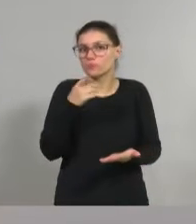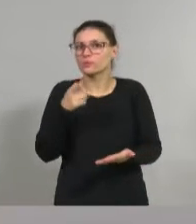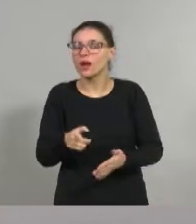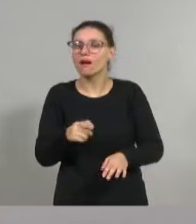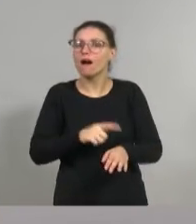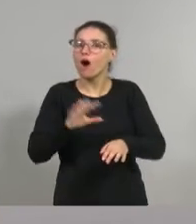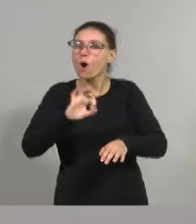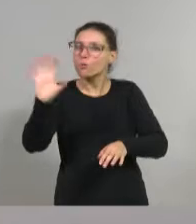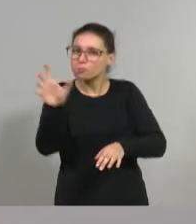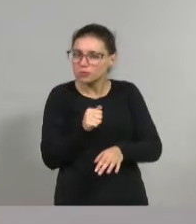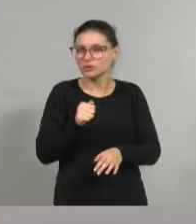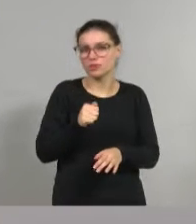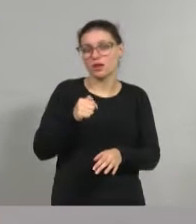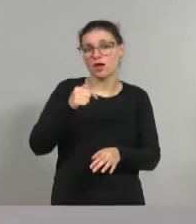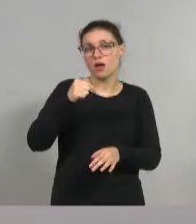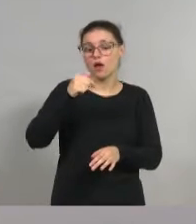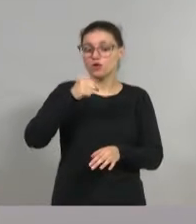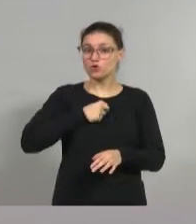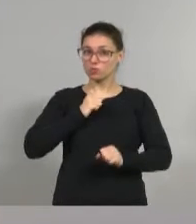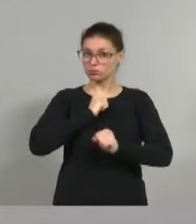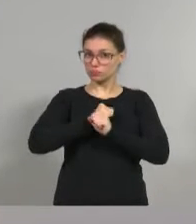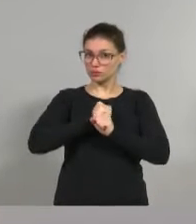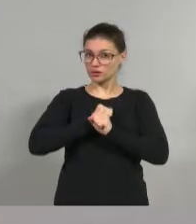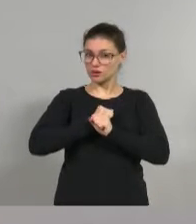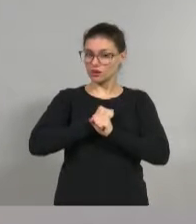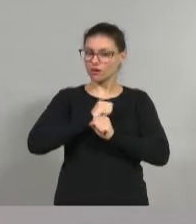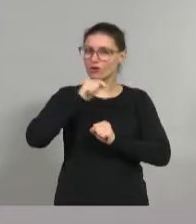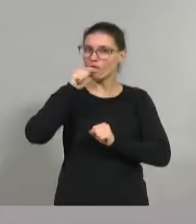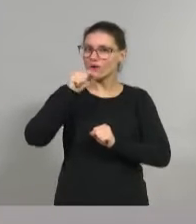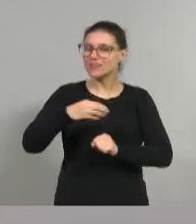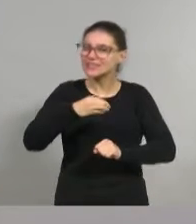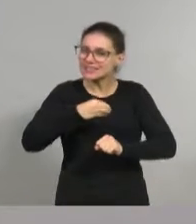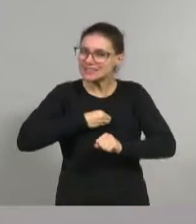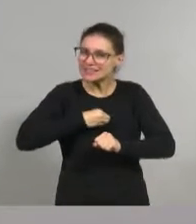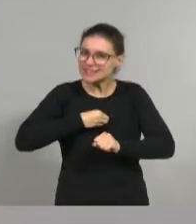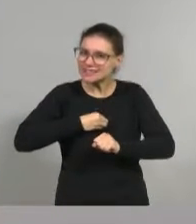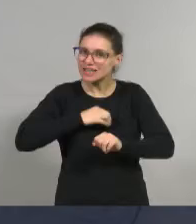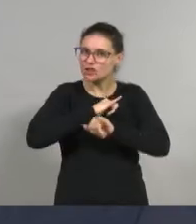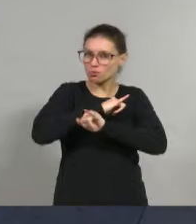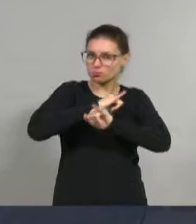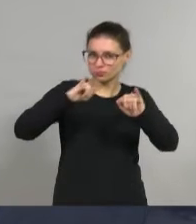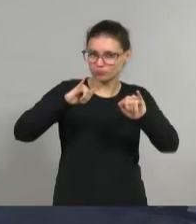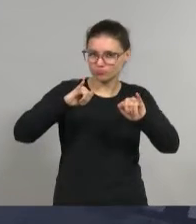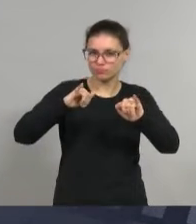E intento desde mi trabajo transmitir eso, digamos, lo que pasa en esta universidad.